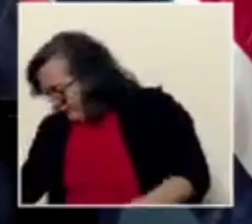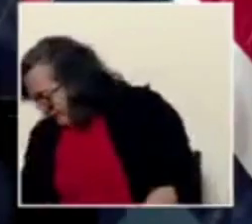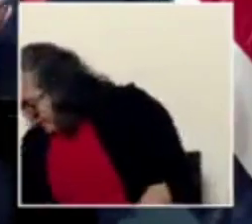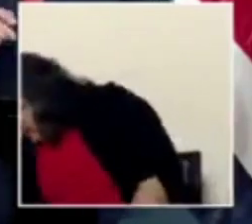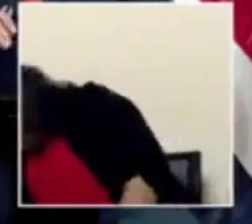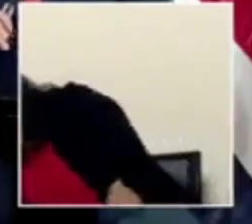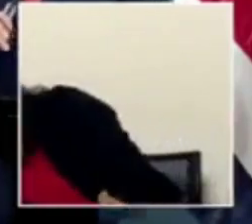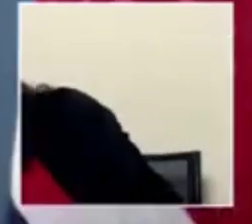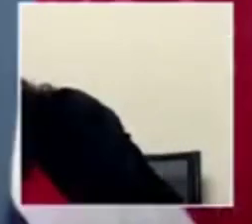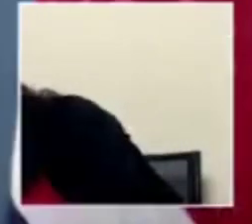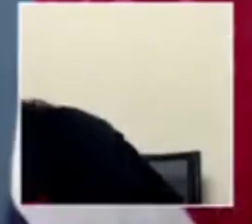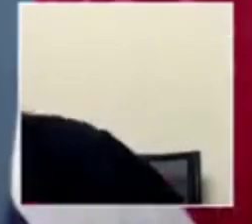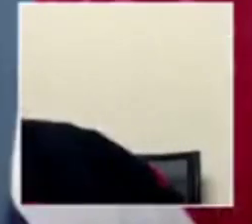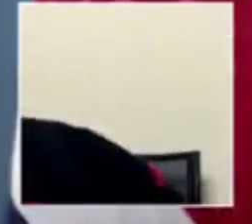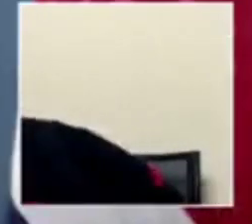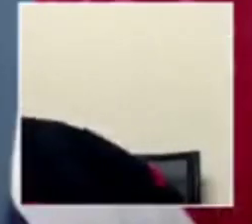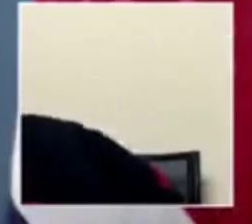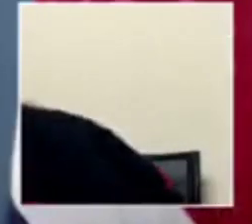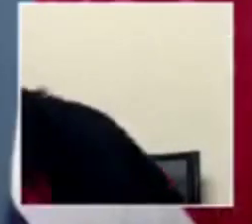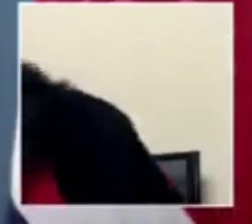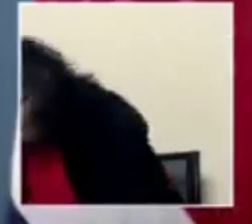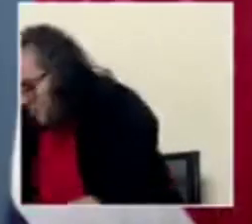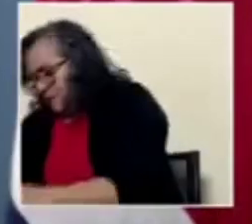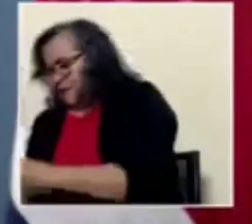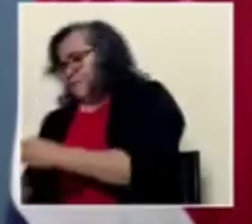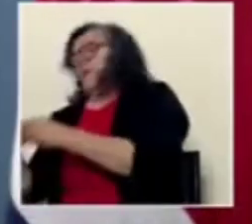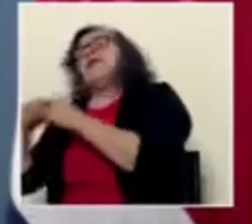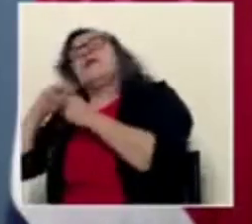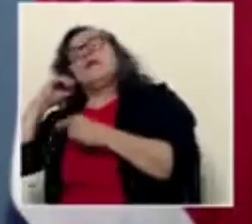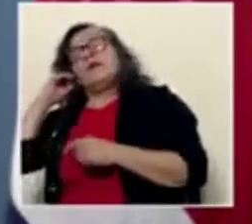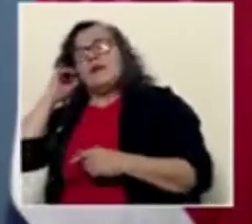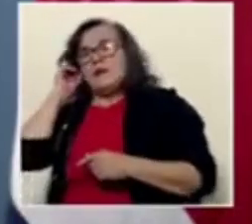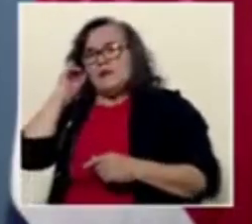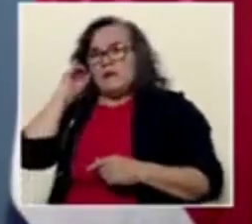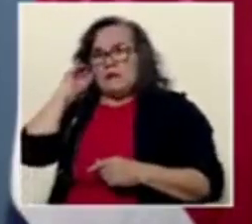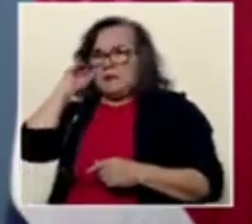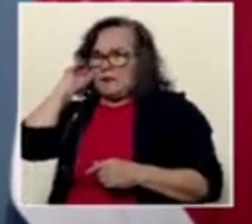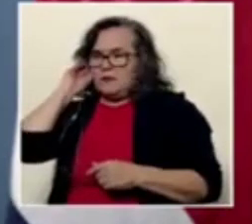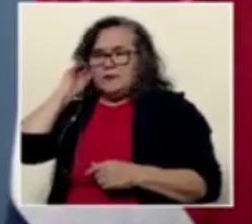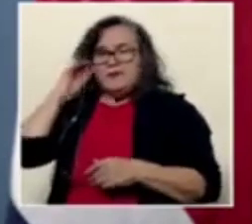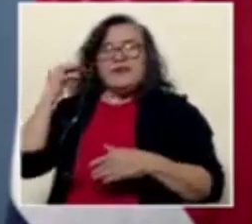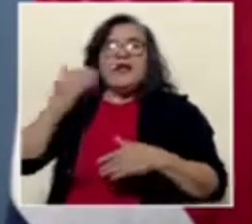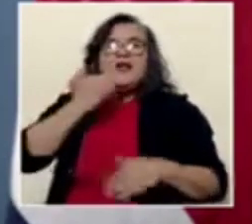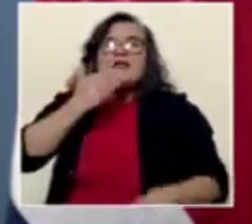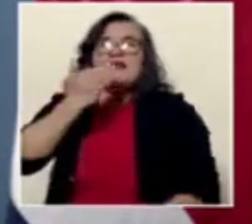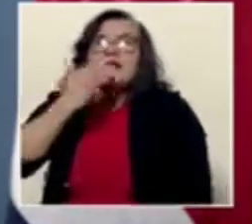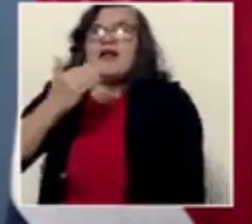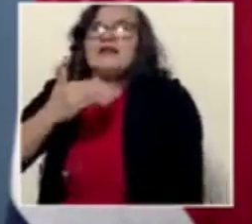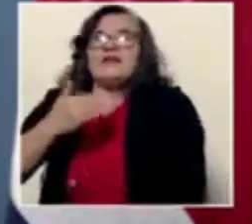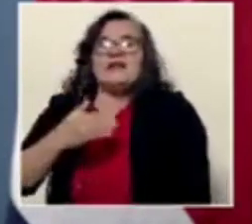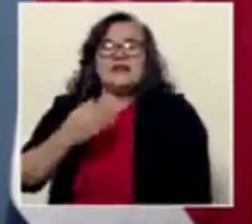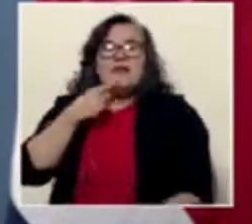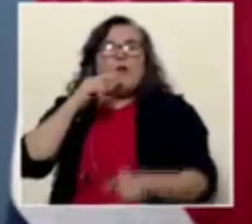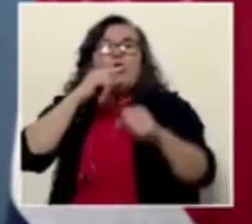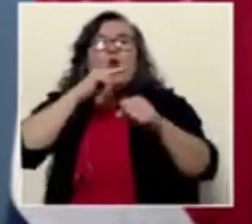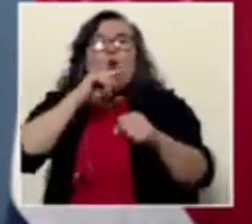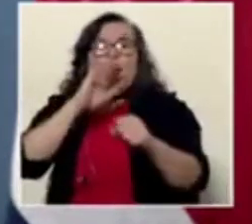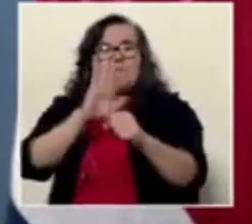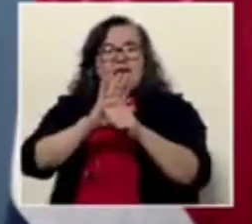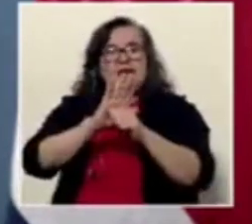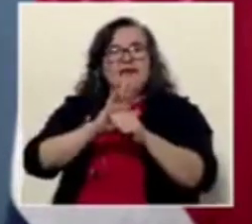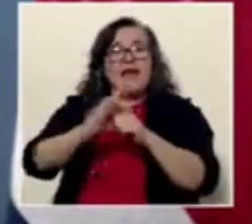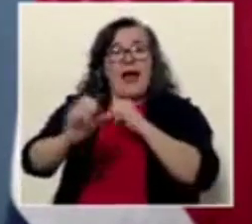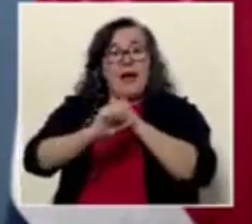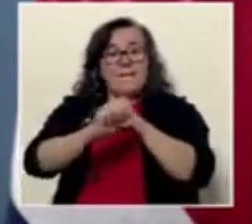Muchísimas gracias, aleluya, gracias a Dios, promesa de campaña, deuda